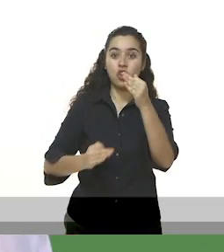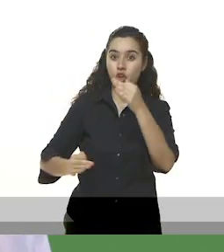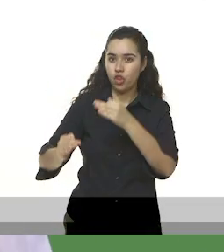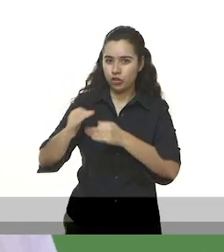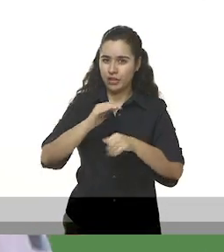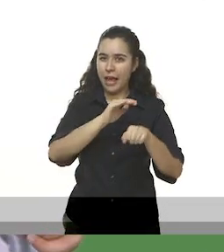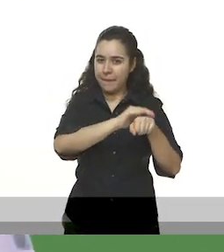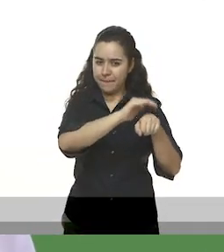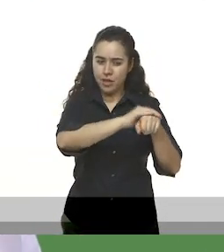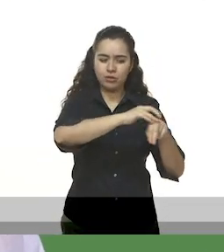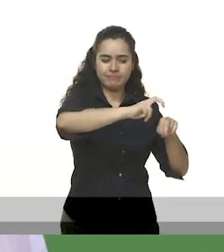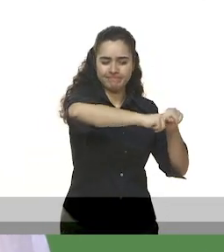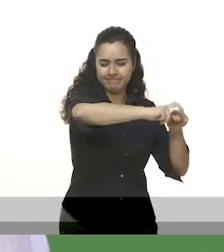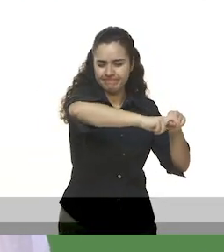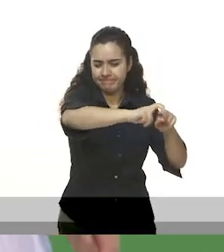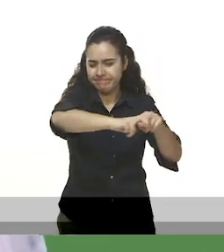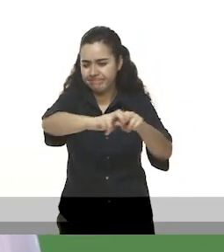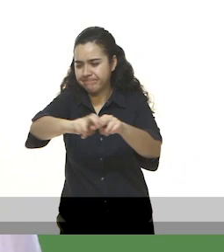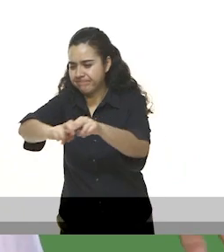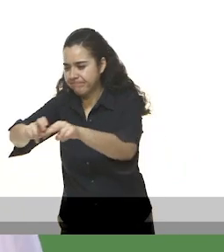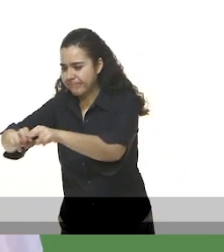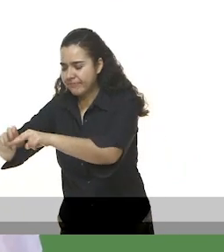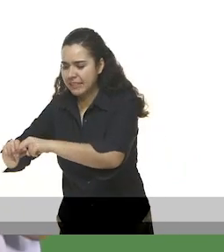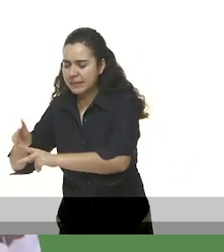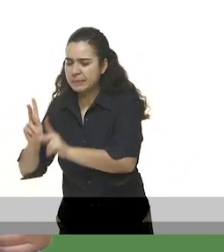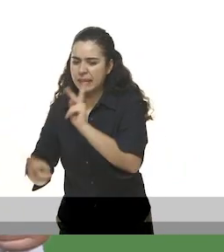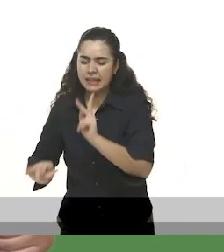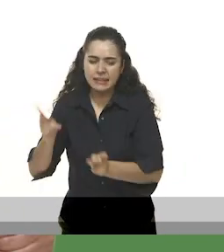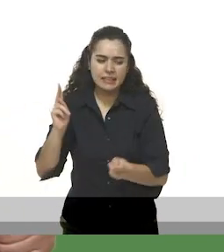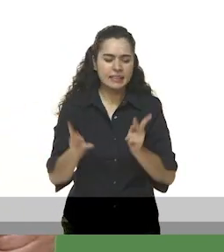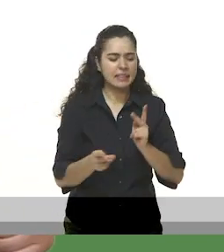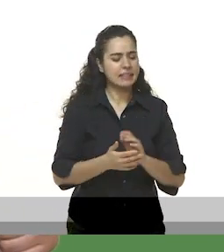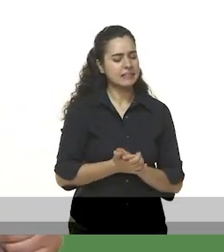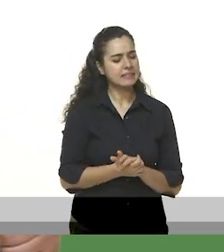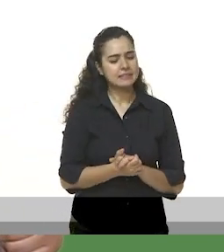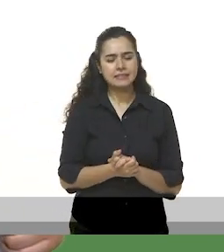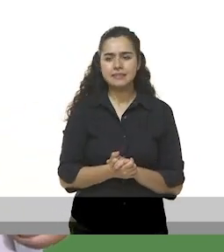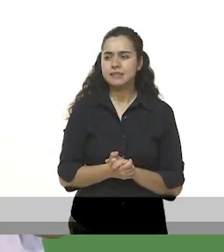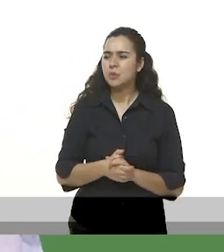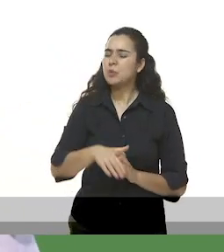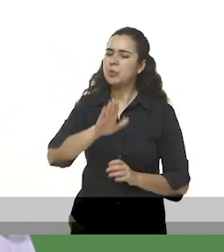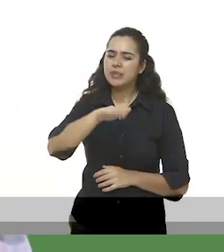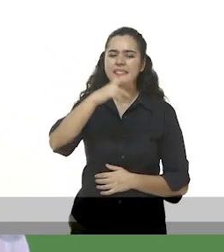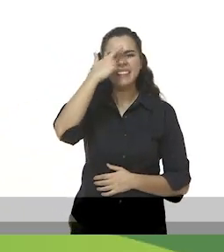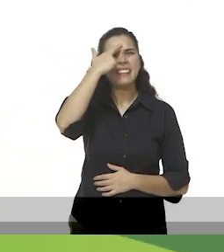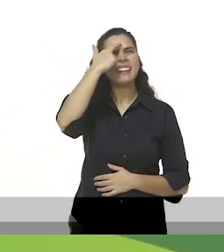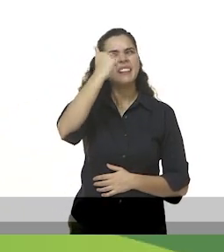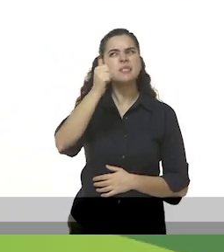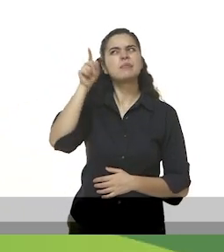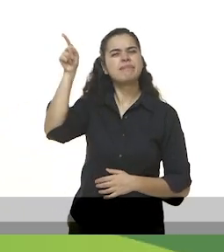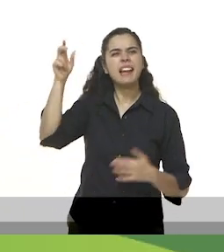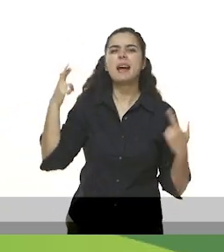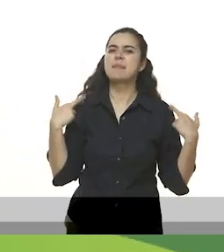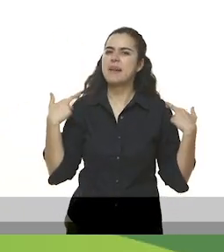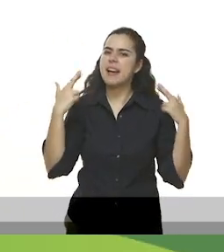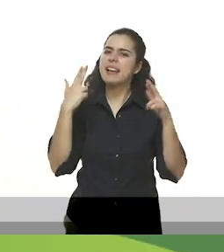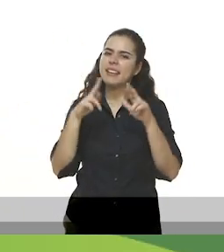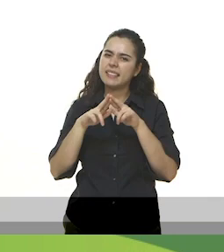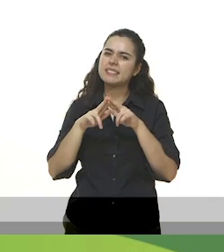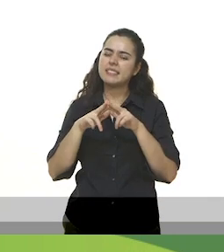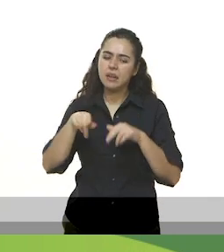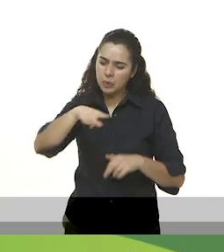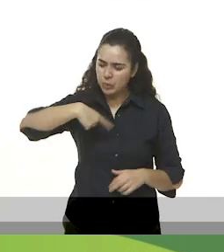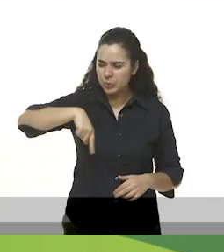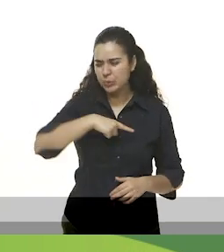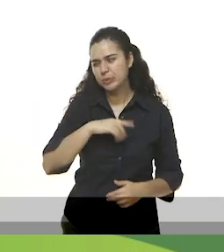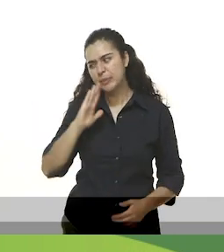compañeros se sentaron juntos para desayunar y comenzaron a platicar respecto a lo que les había dicho su maestra. Juntos llegaron a la conclusión